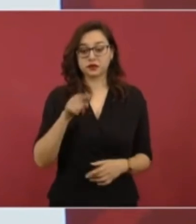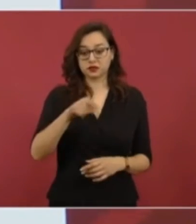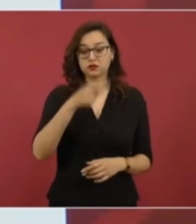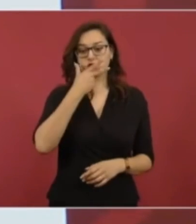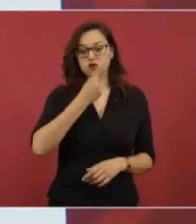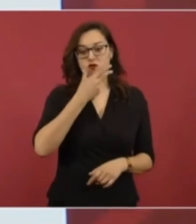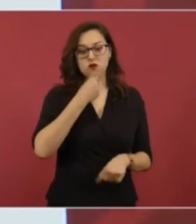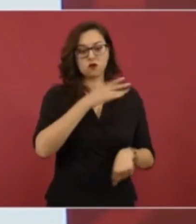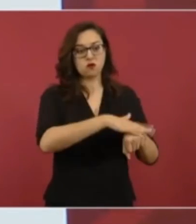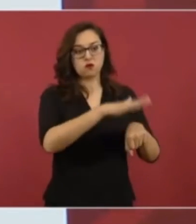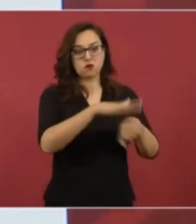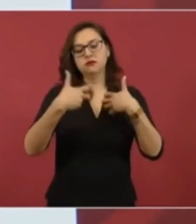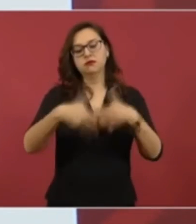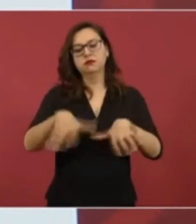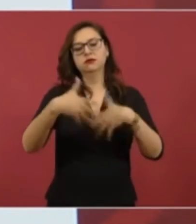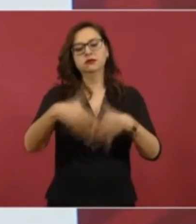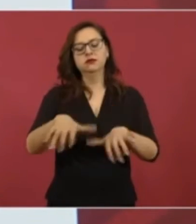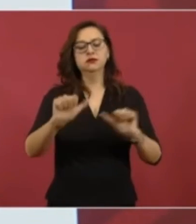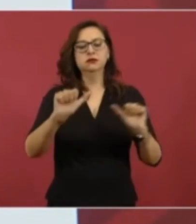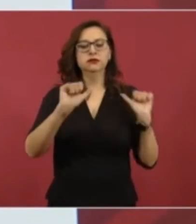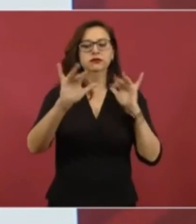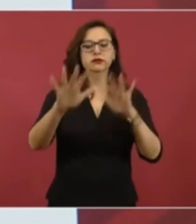a esta marcha.